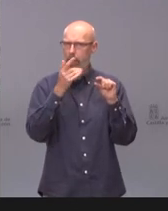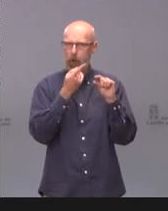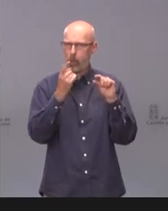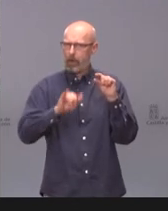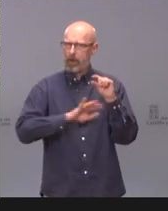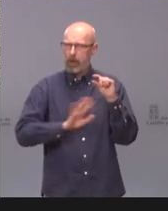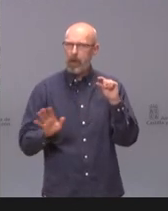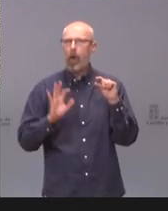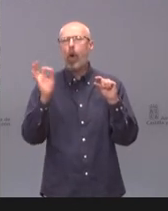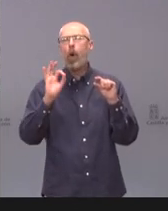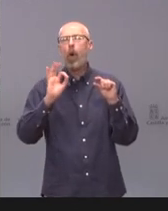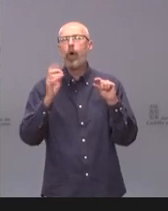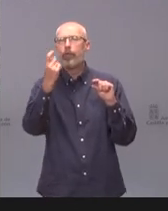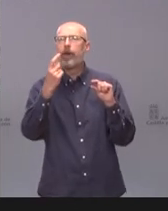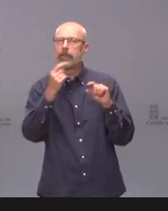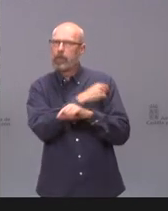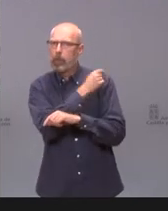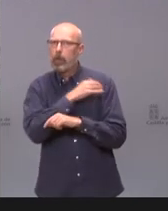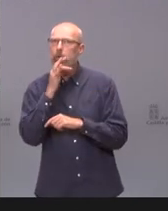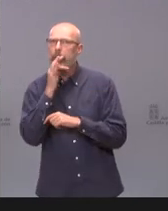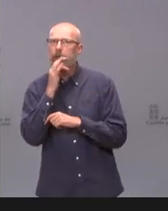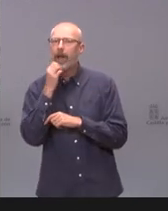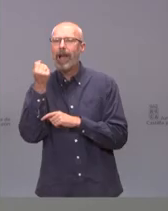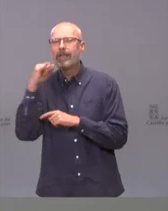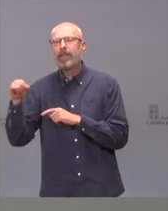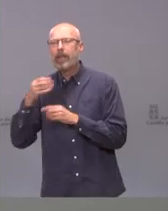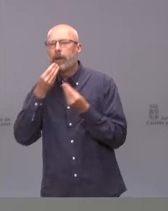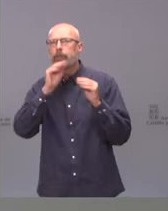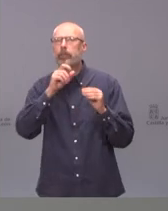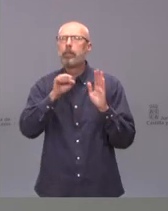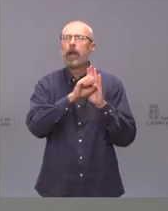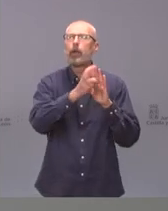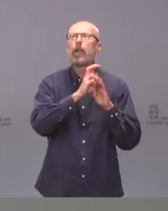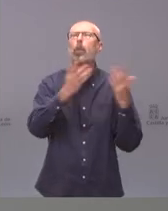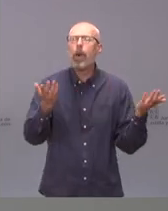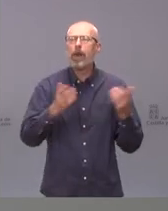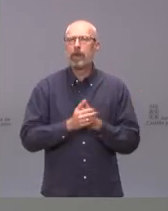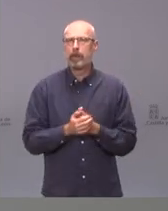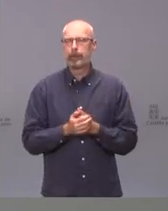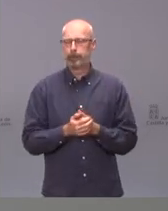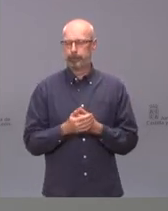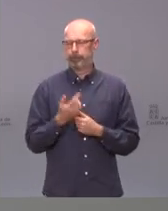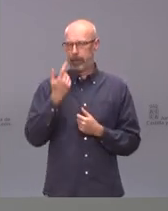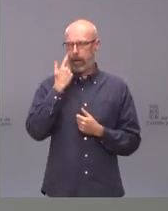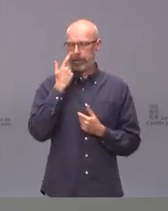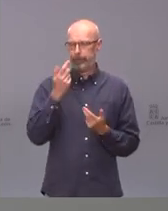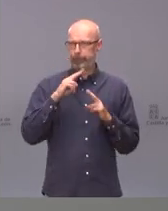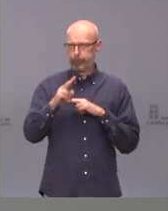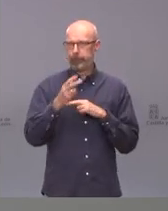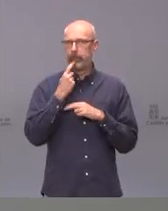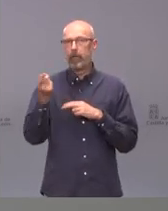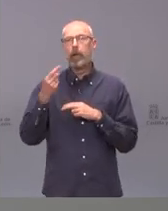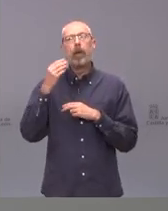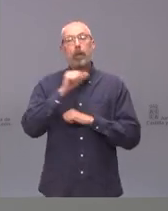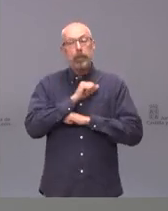recibir por primera vez las vacunas. Vamos a ver, nosotros esperamos que AstraZeneca siga mandando